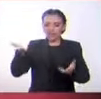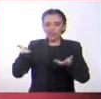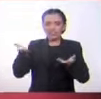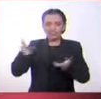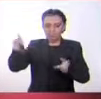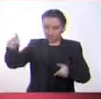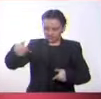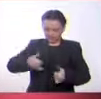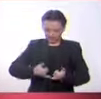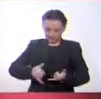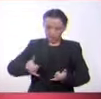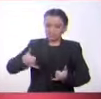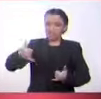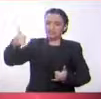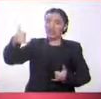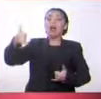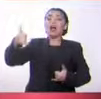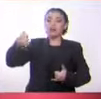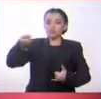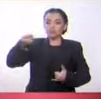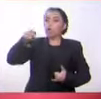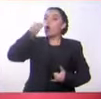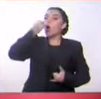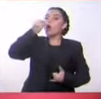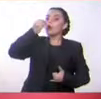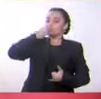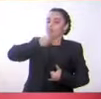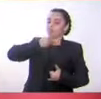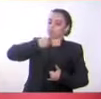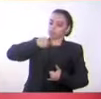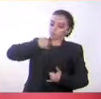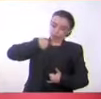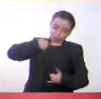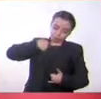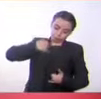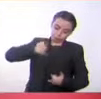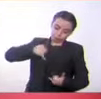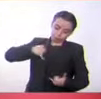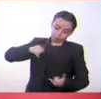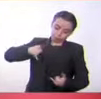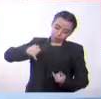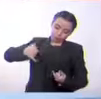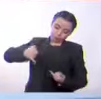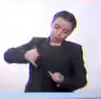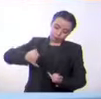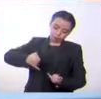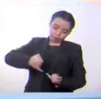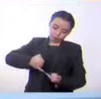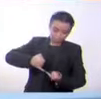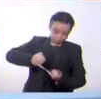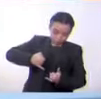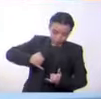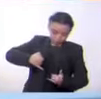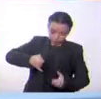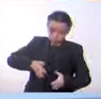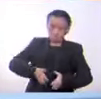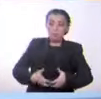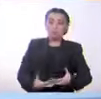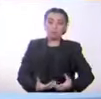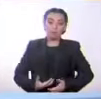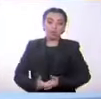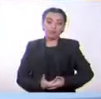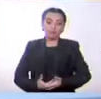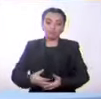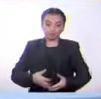Bueno, lo alimenta y lo nutre y está en contacto con la madre. Casi todos los